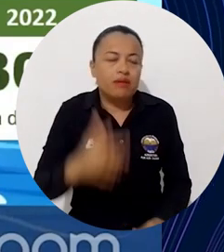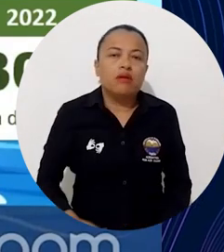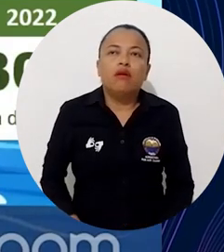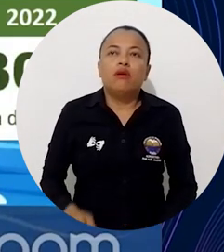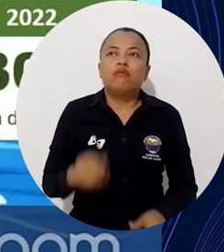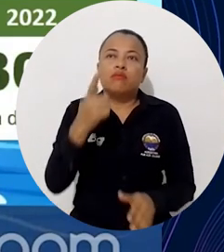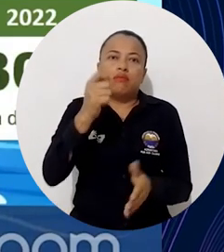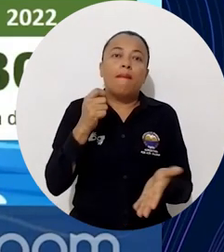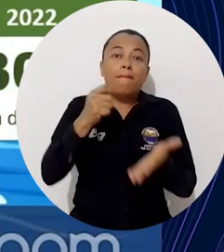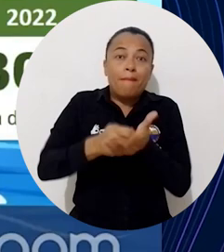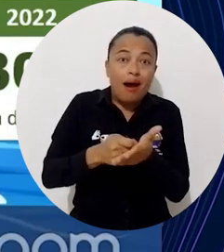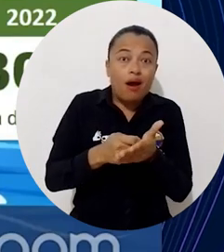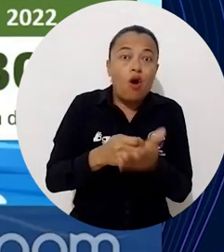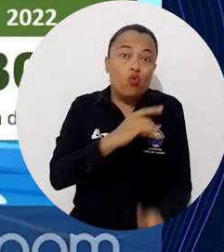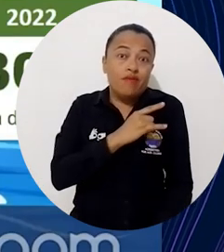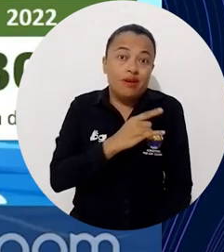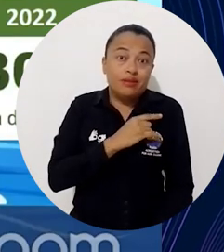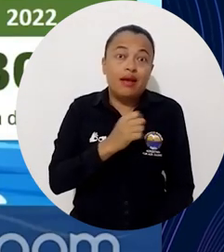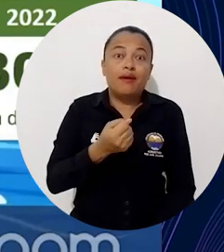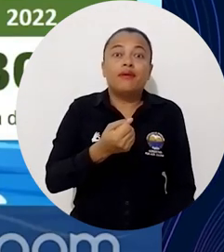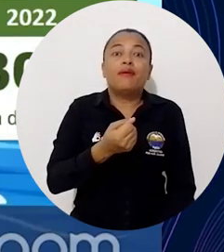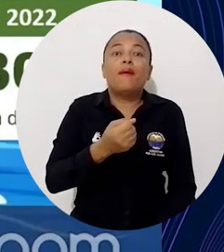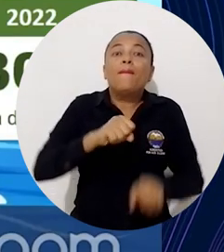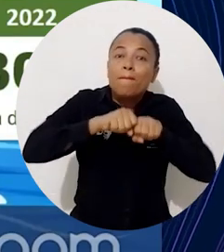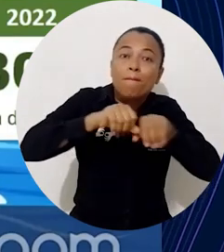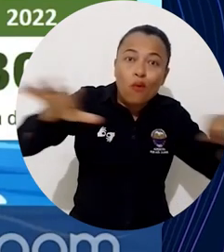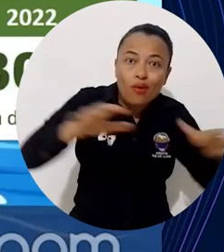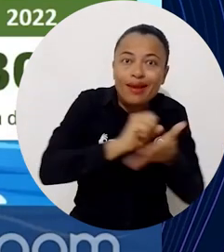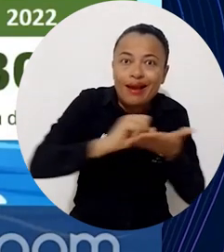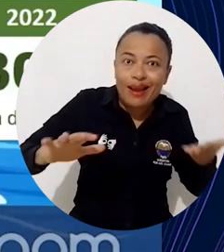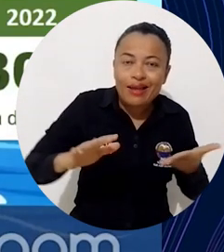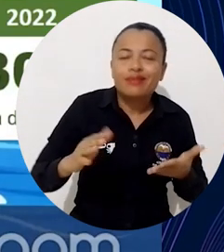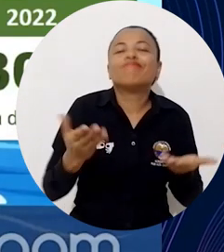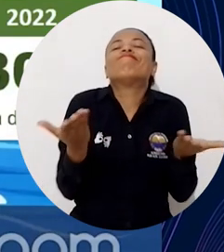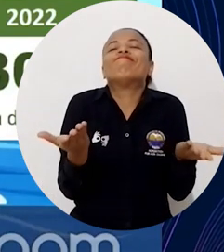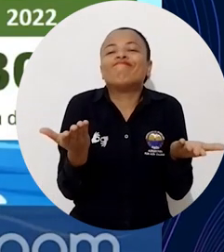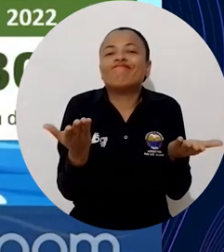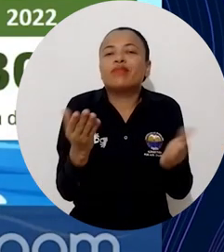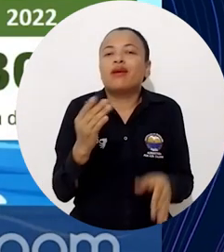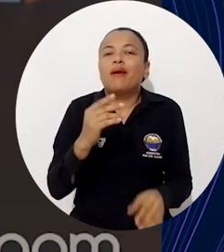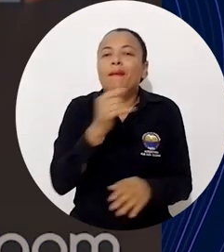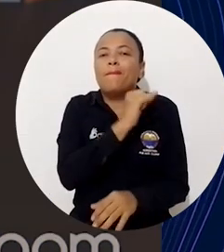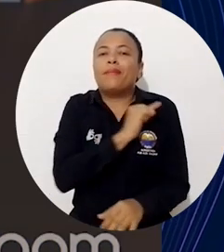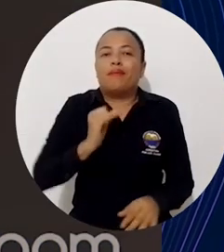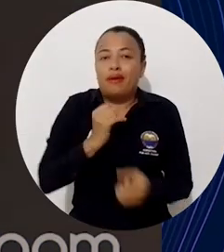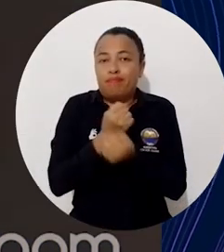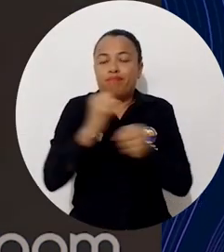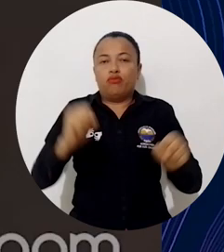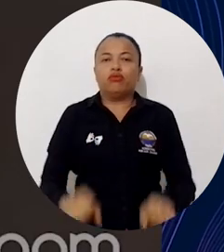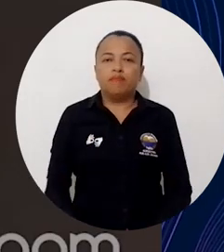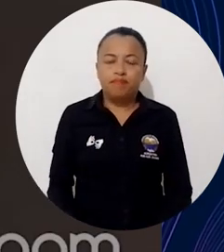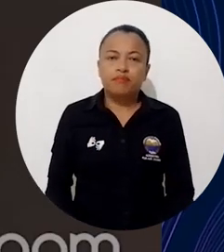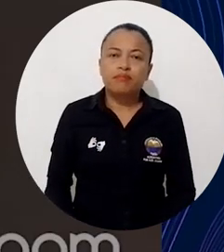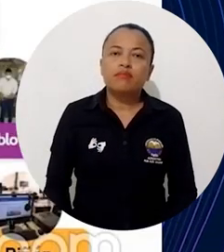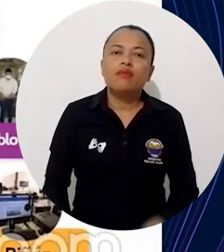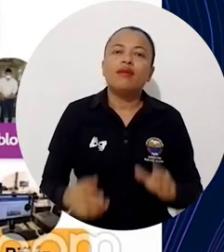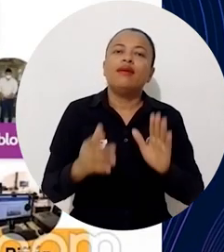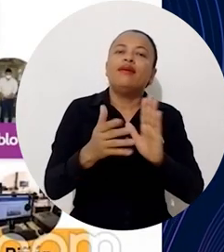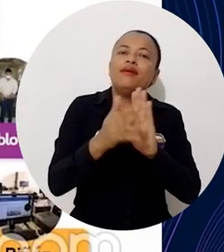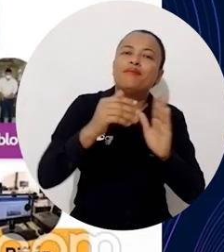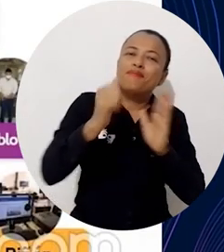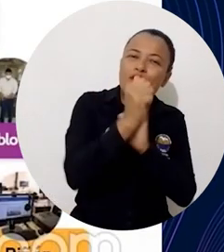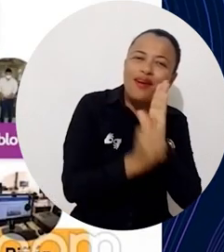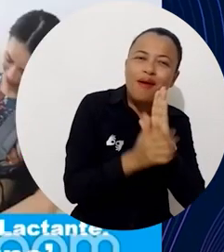imagínense, si usted no tiene para pagar una universidad pública que es gratuita, pues imagínese cómo paga una privada. El programa Talento Magdalena, las